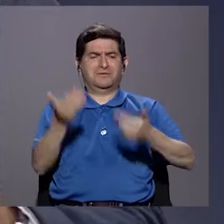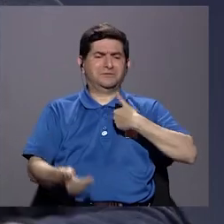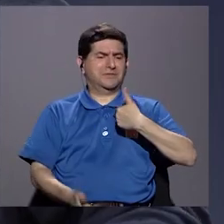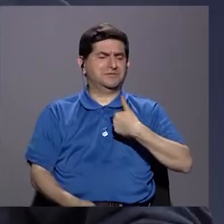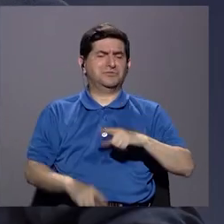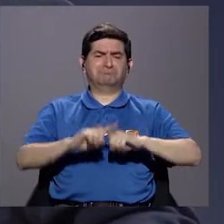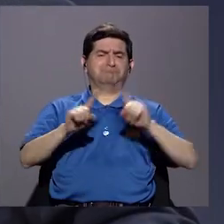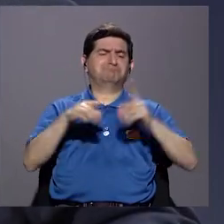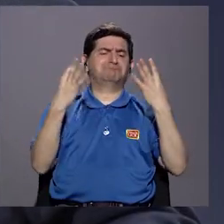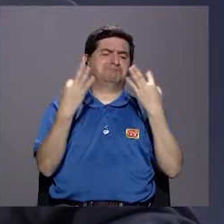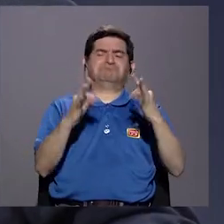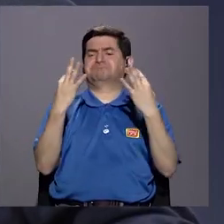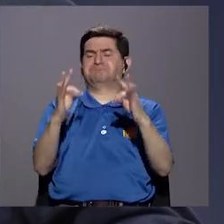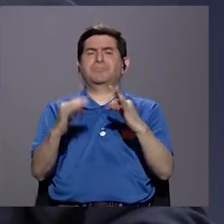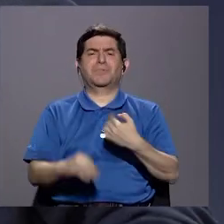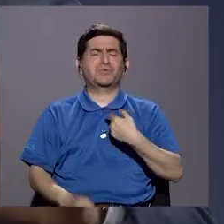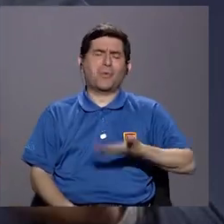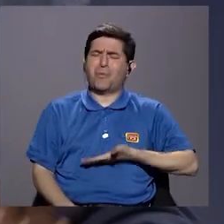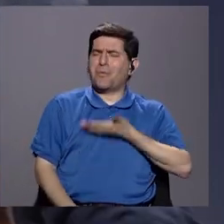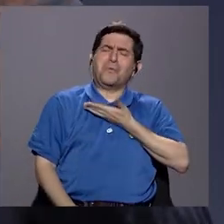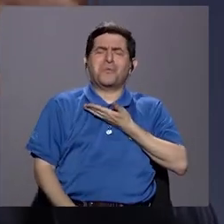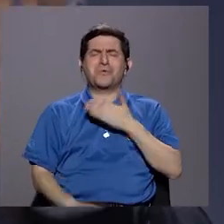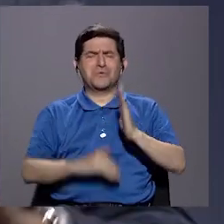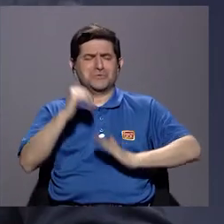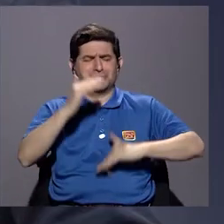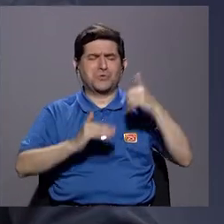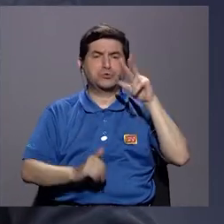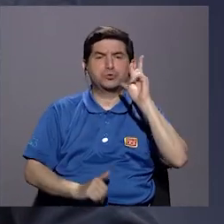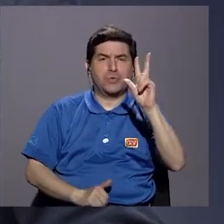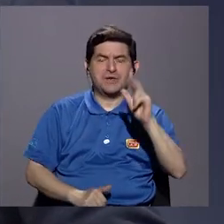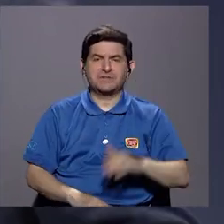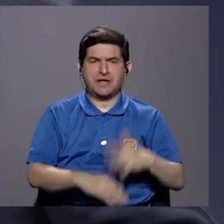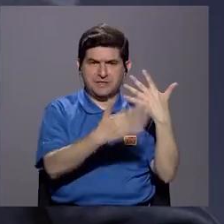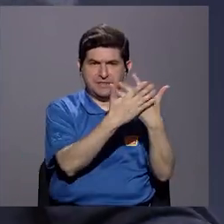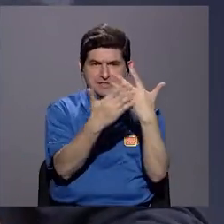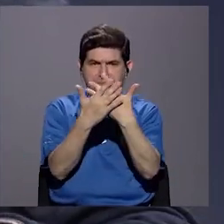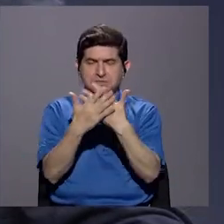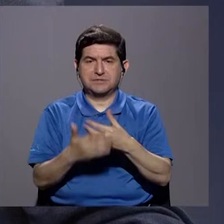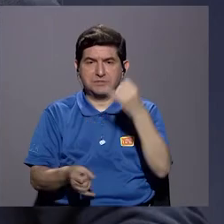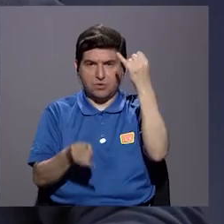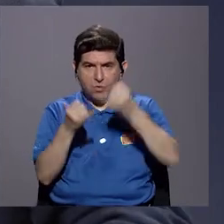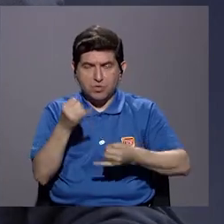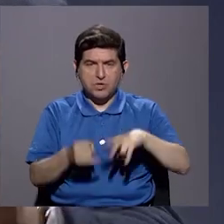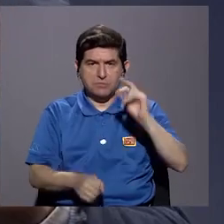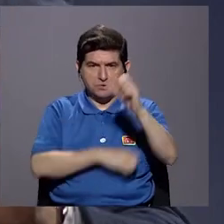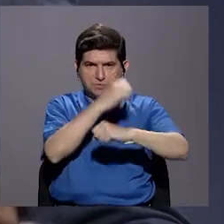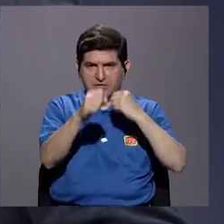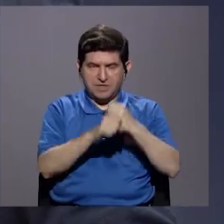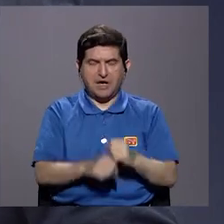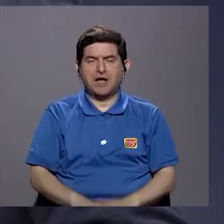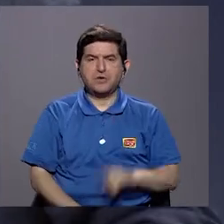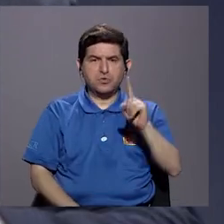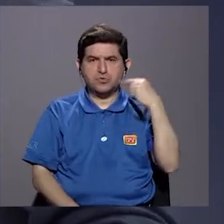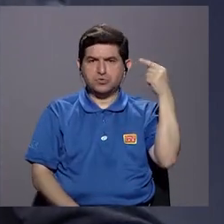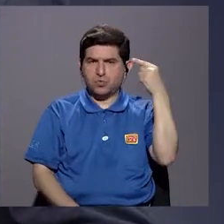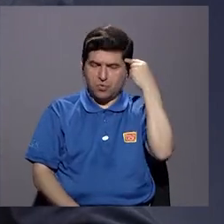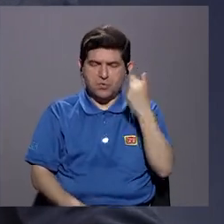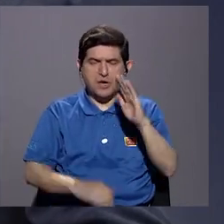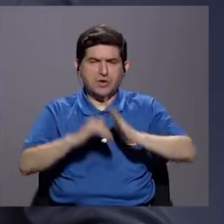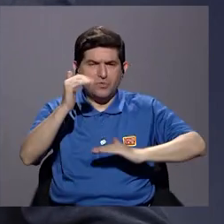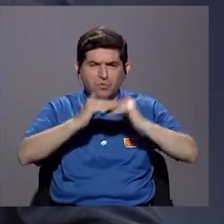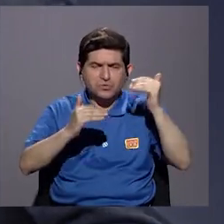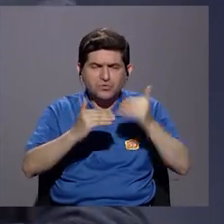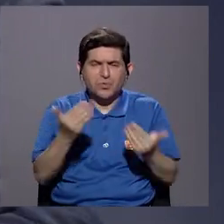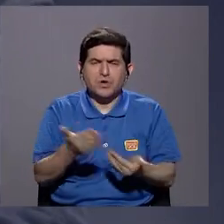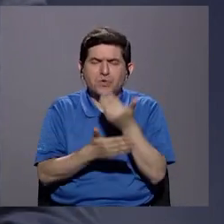estuviera buscando otra cosa, que estoy muy orgulloso porque construimos tres cárceles. Y en los últimos 20 años no ha habido un solo gobierno que construyera una cárcel